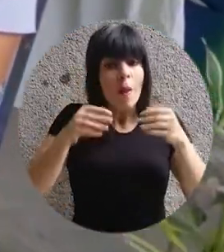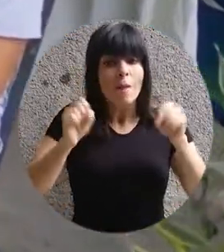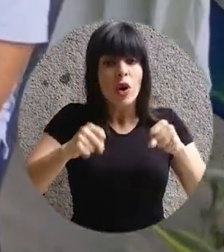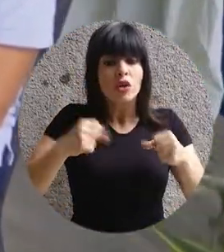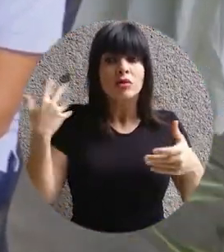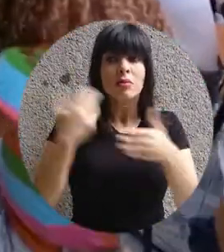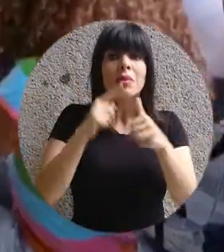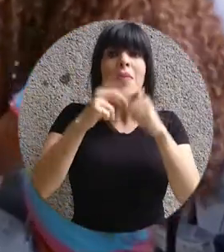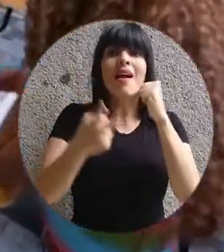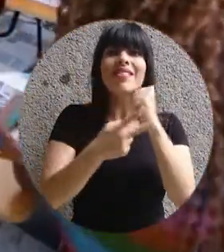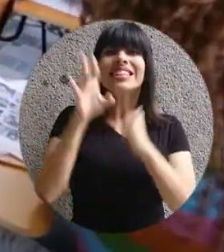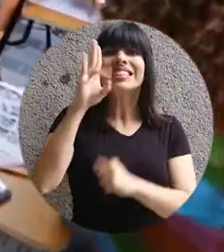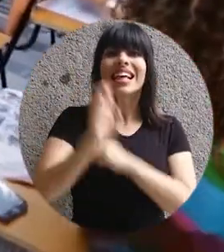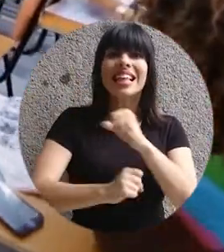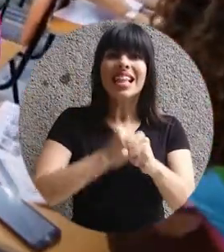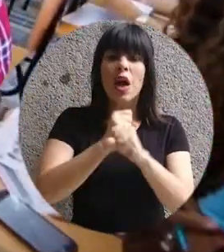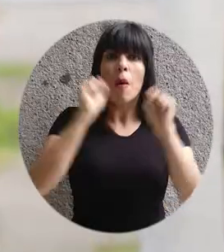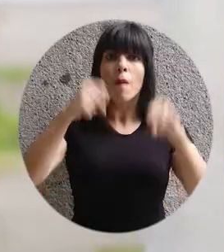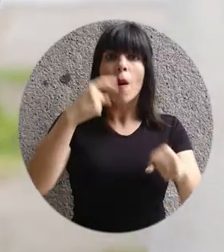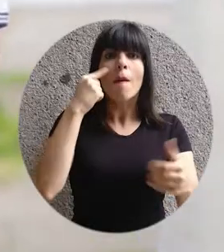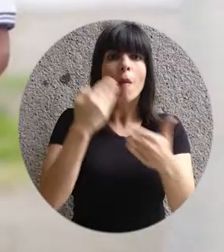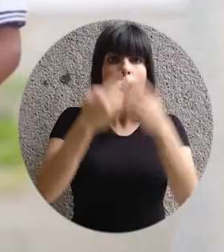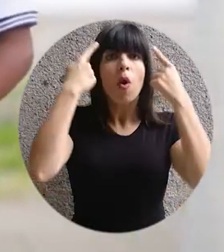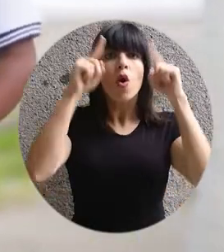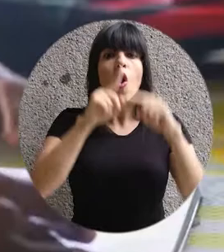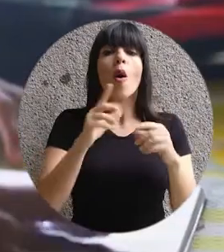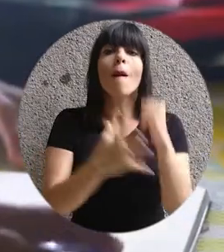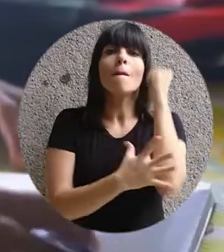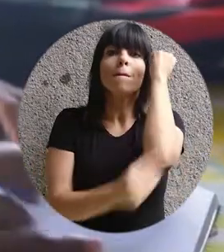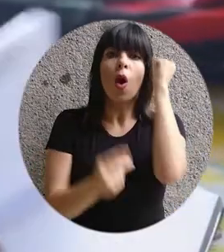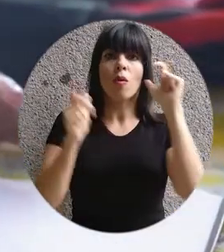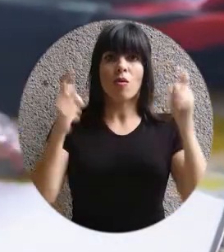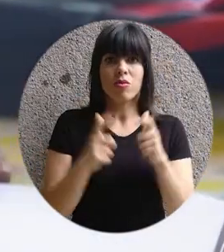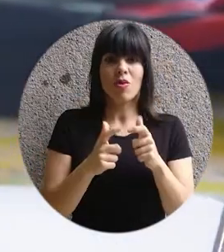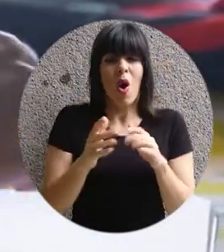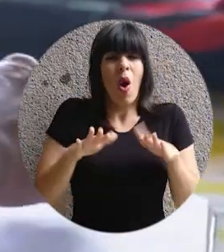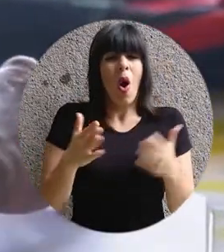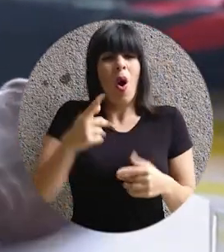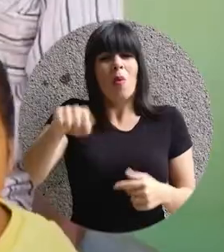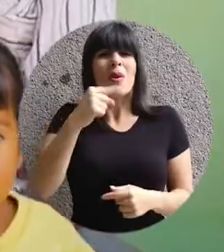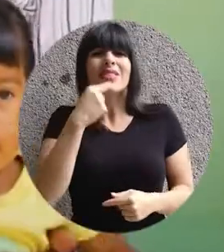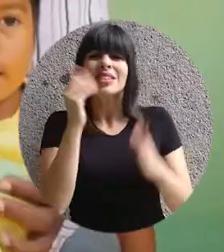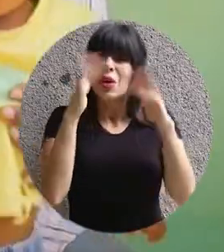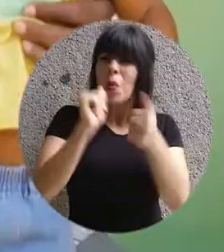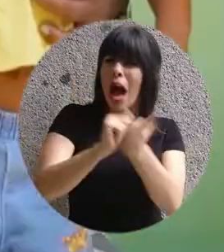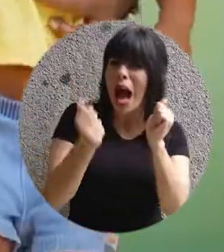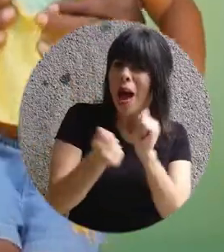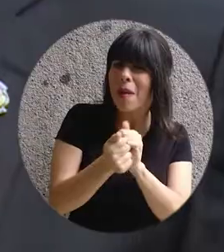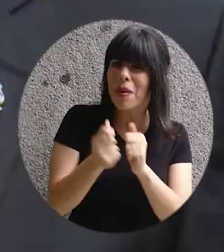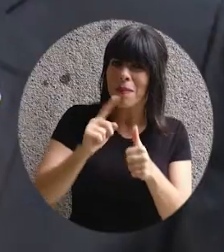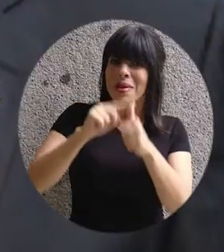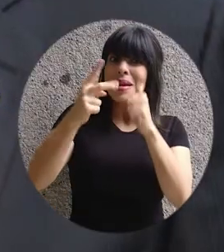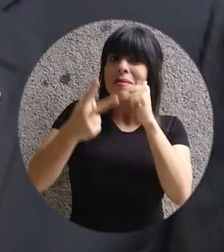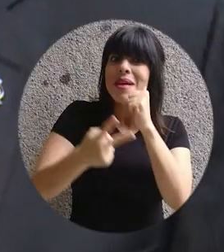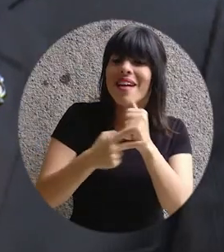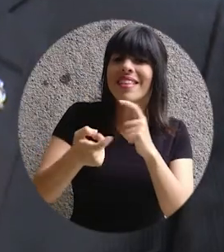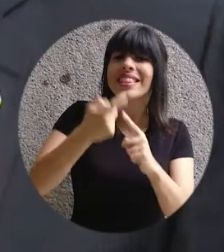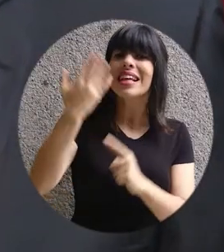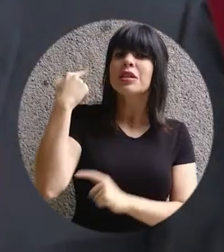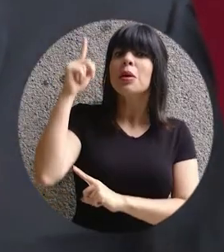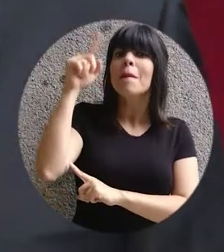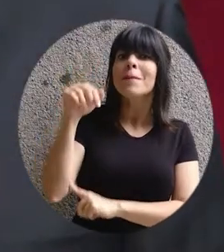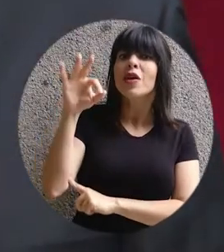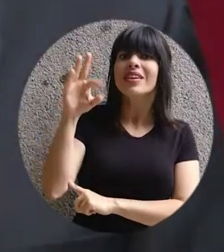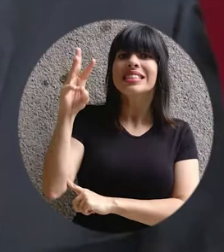una reducción constatable de la pobreza? ¿Cómo decir que no ha habido cambio cuando por primera vez desde 1969